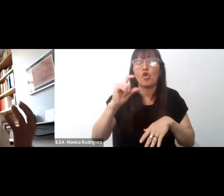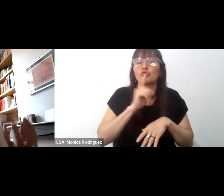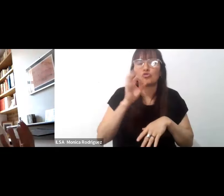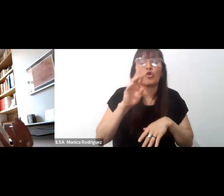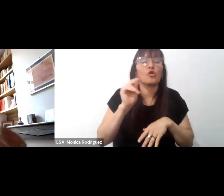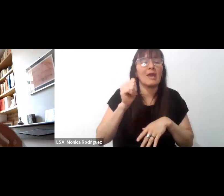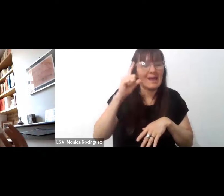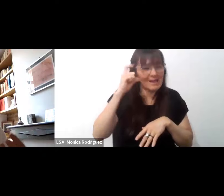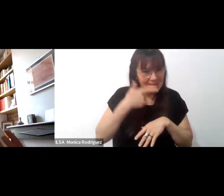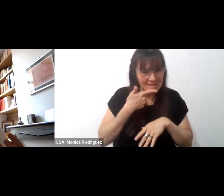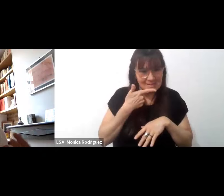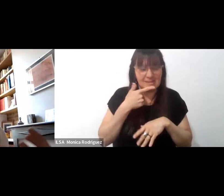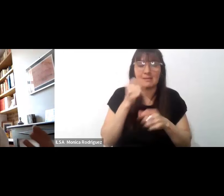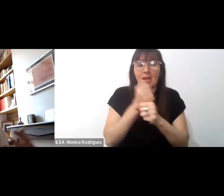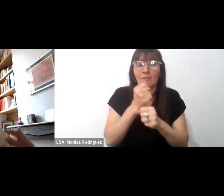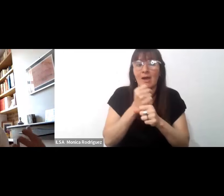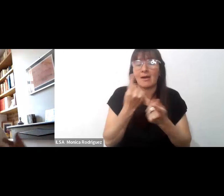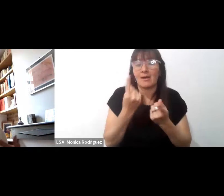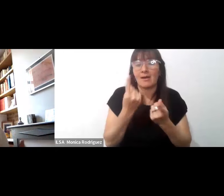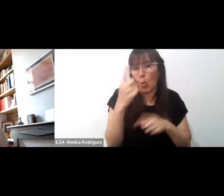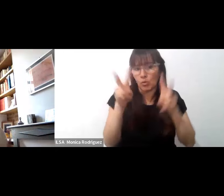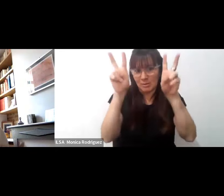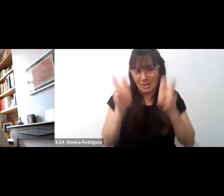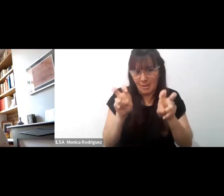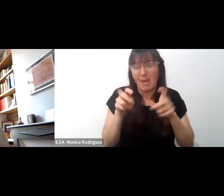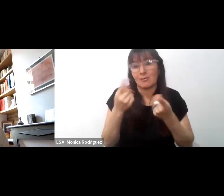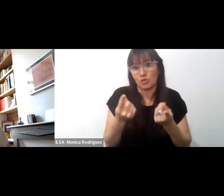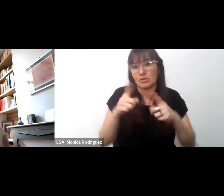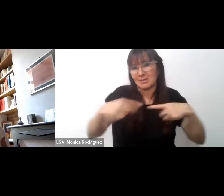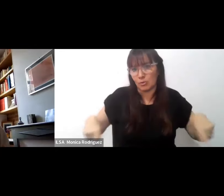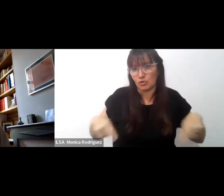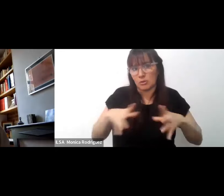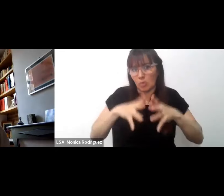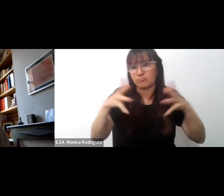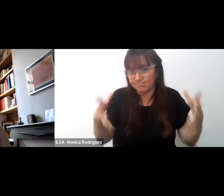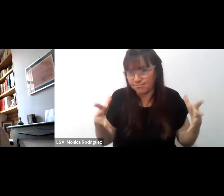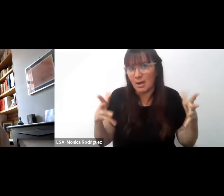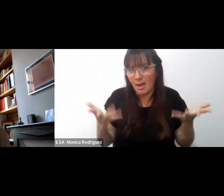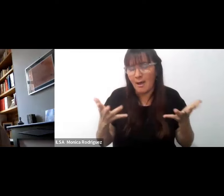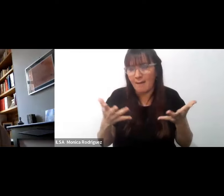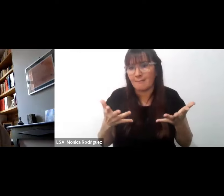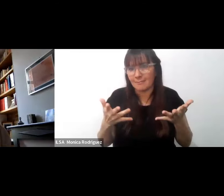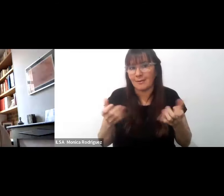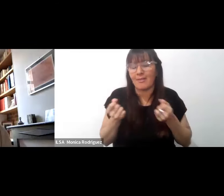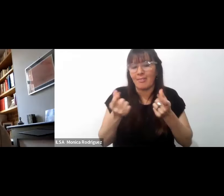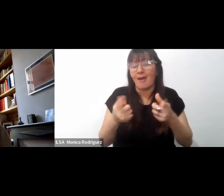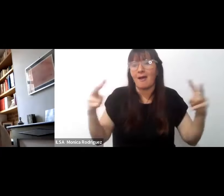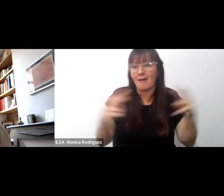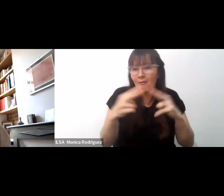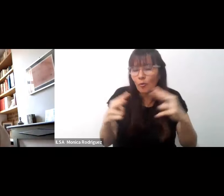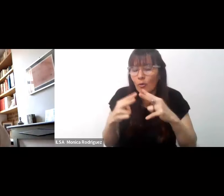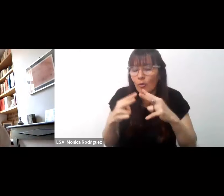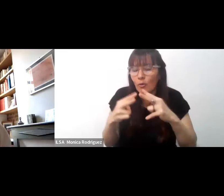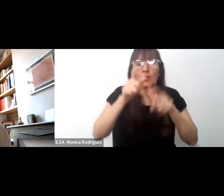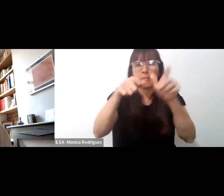temáticas. Entonces, como ven, el dispositivo que es bastante grande, que permite el encuentro de los diferentes actores